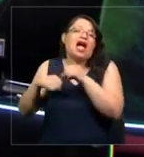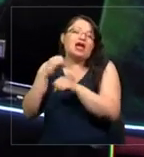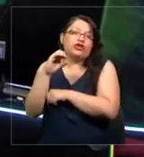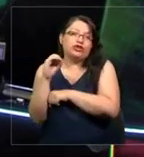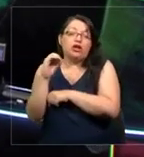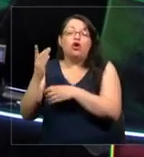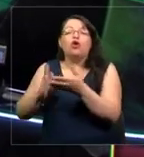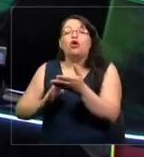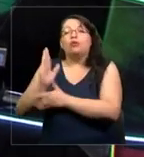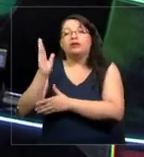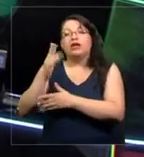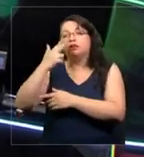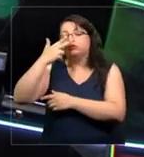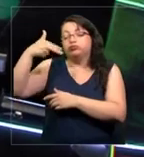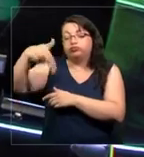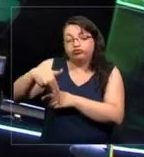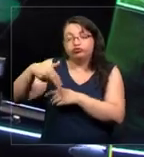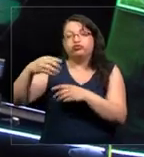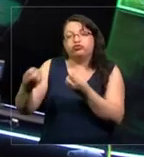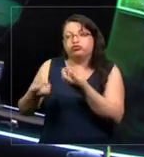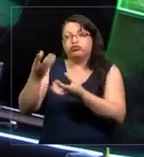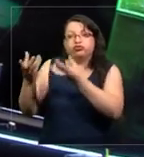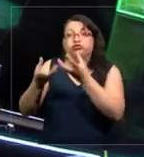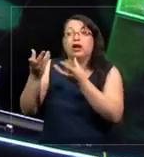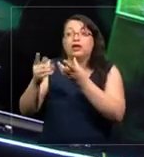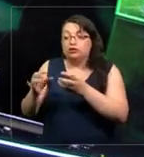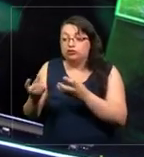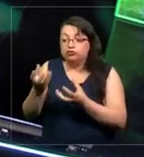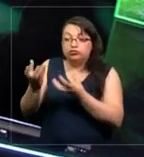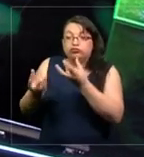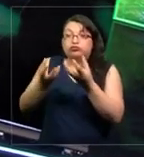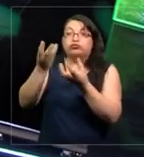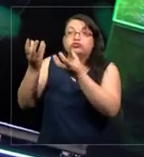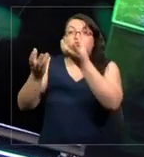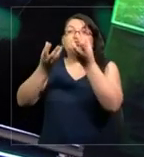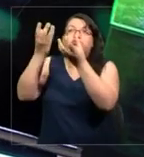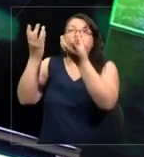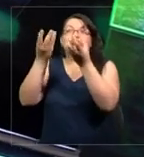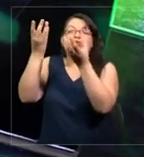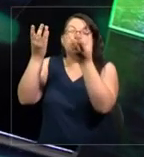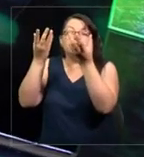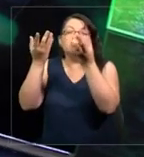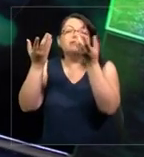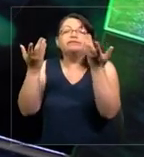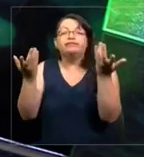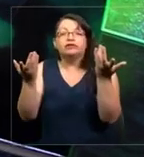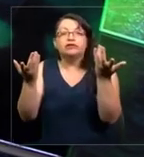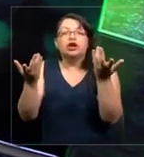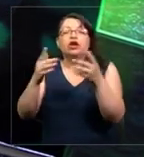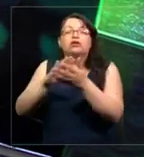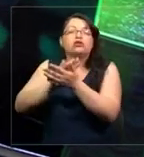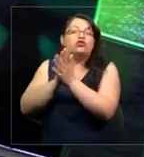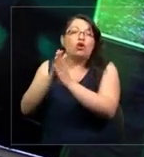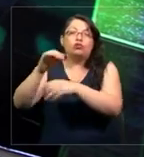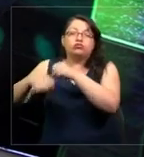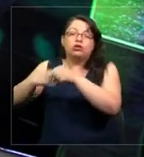combustibles fósiles y esas emisiones entran a la atmósfera. Aquí, de una manera muy simple, en una amarela lineal, todos los años emitimos más. ¿Cómo se